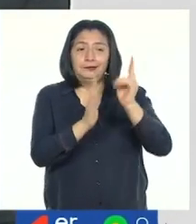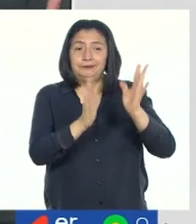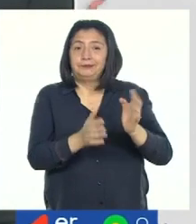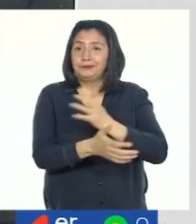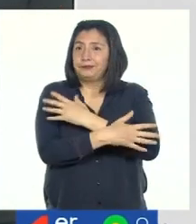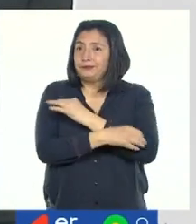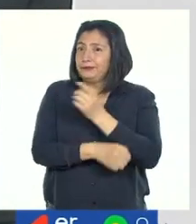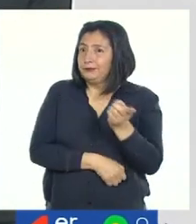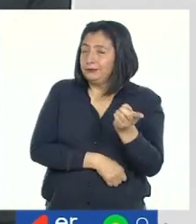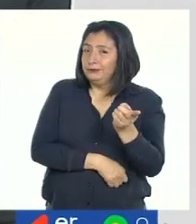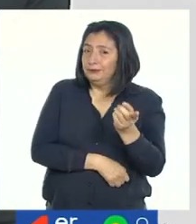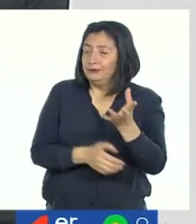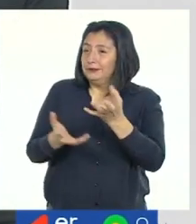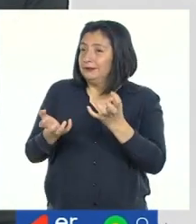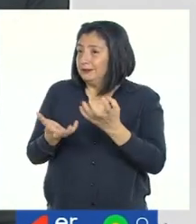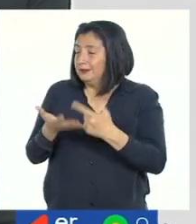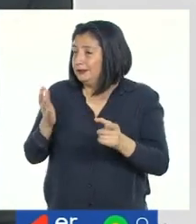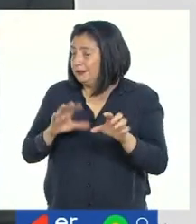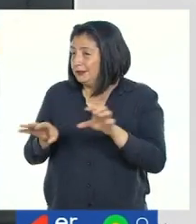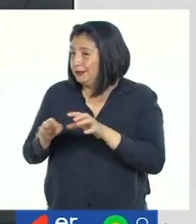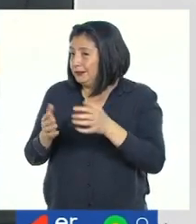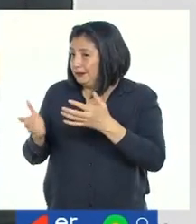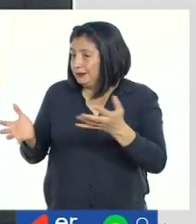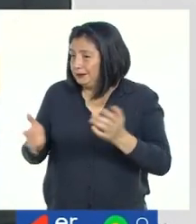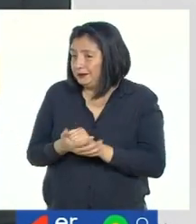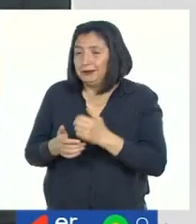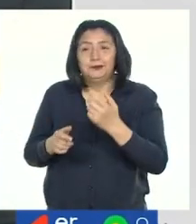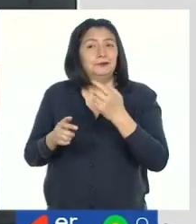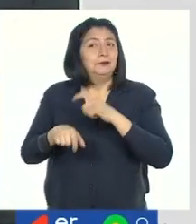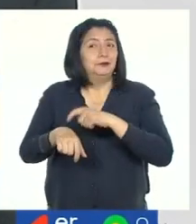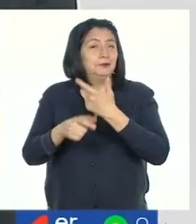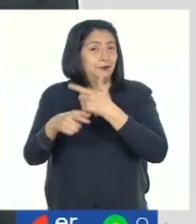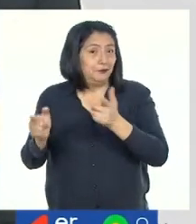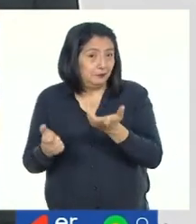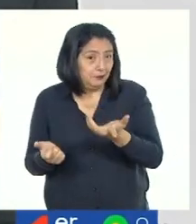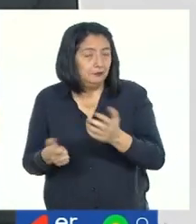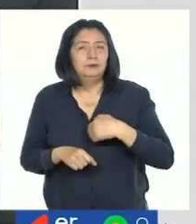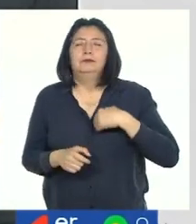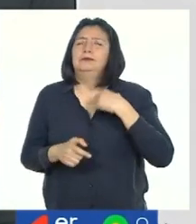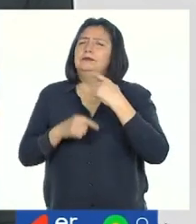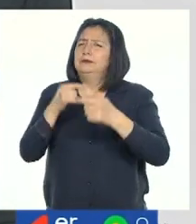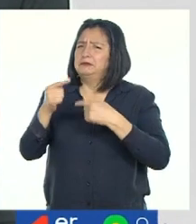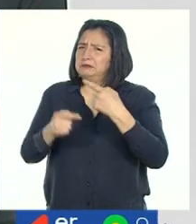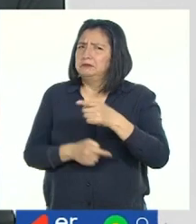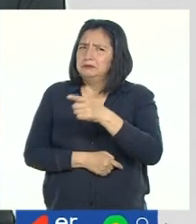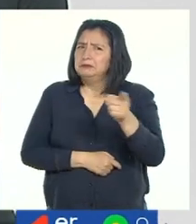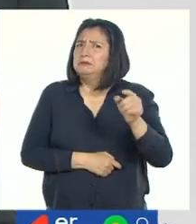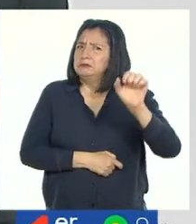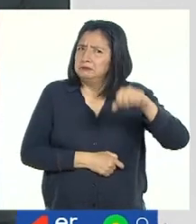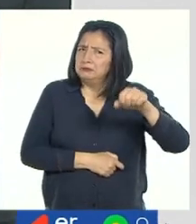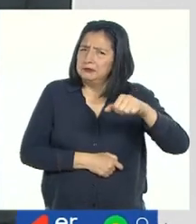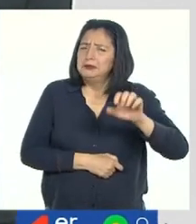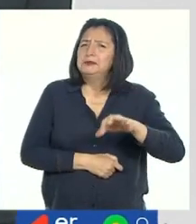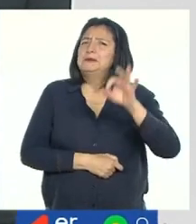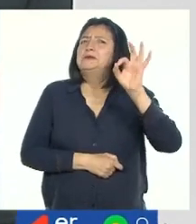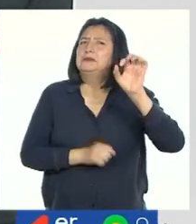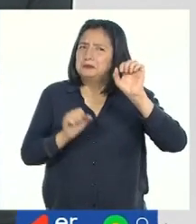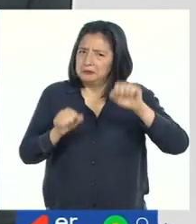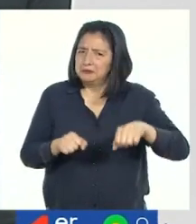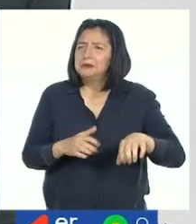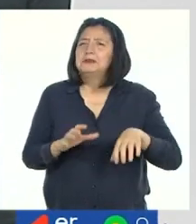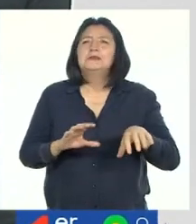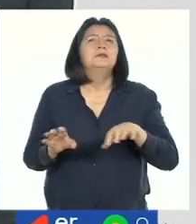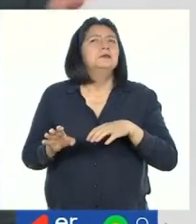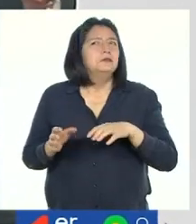y Osito buscaban actividades para realizar en su tiempo libre? Pues les cuento que ellos han encontrado una gran actividad